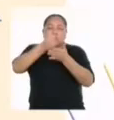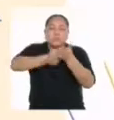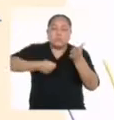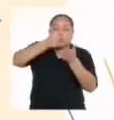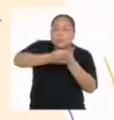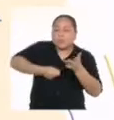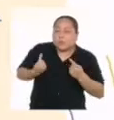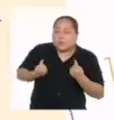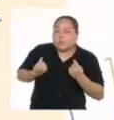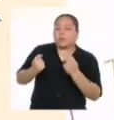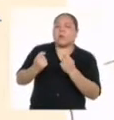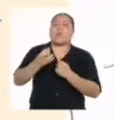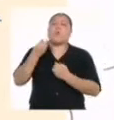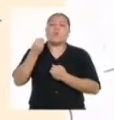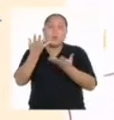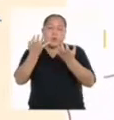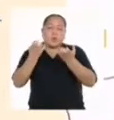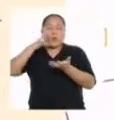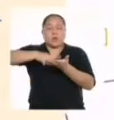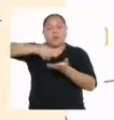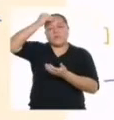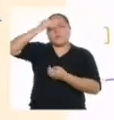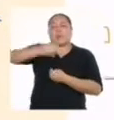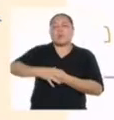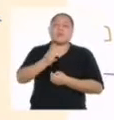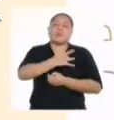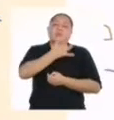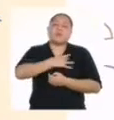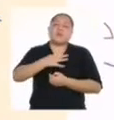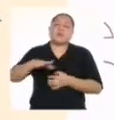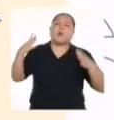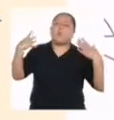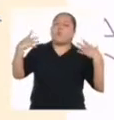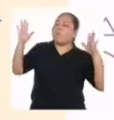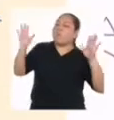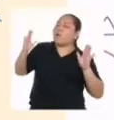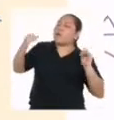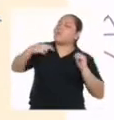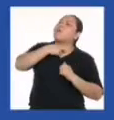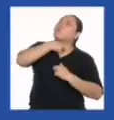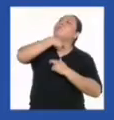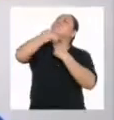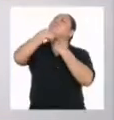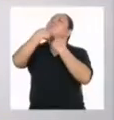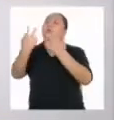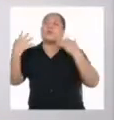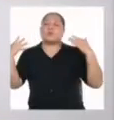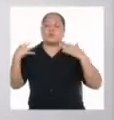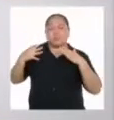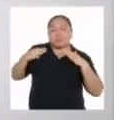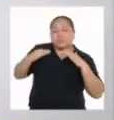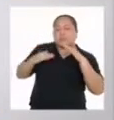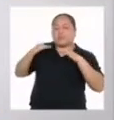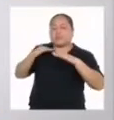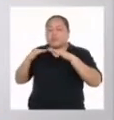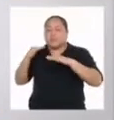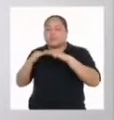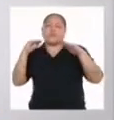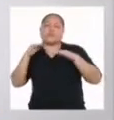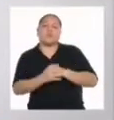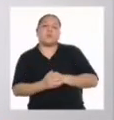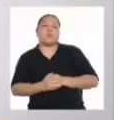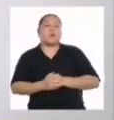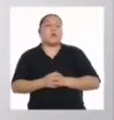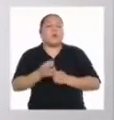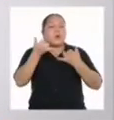dispuesto a aprender. Siento que puedo volar a levantar la voz para rapear. Ahora solo tienes que